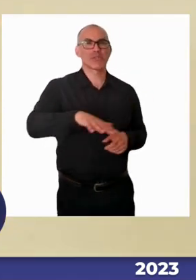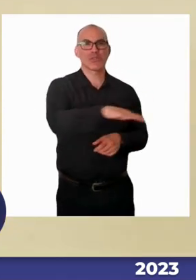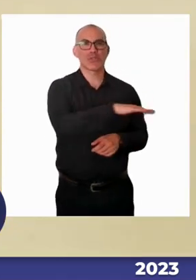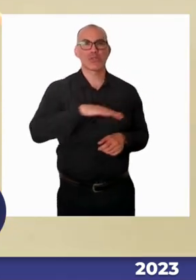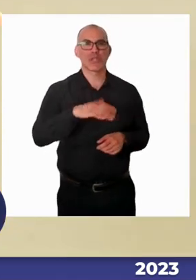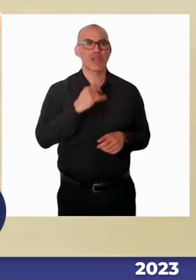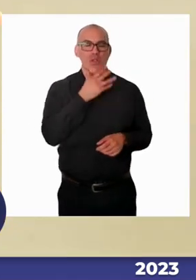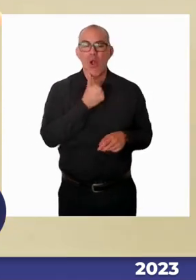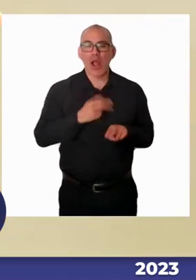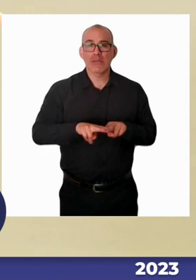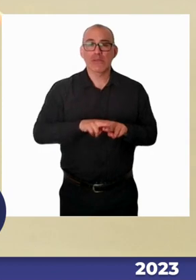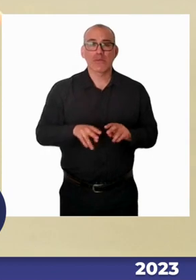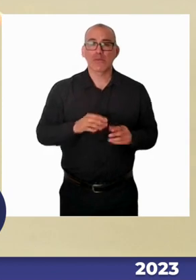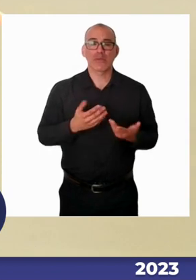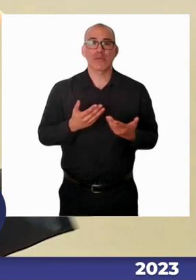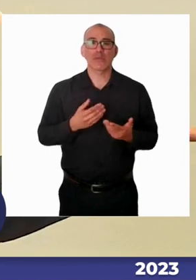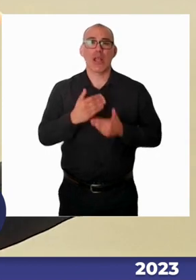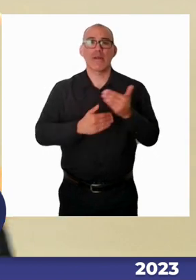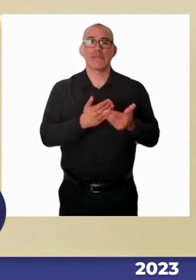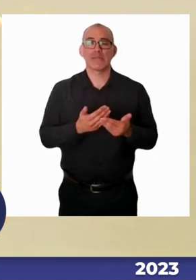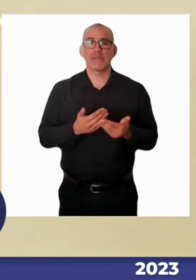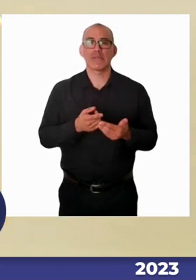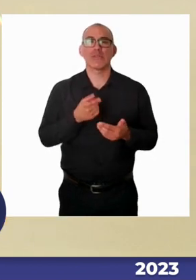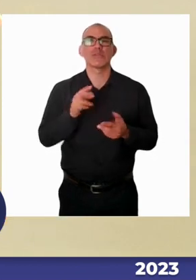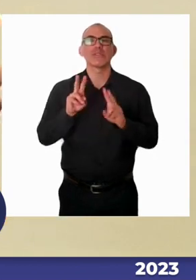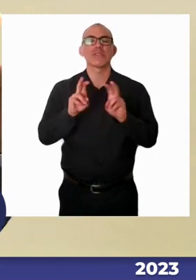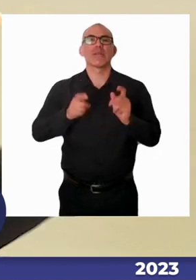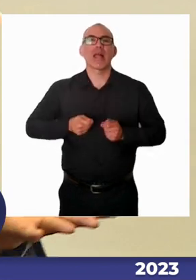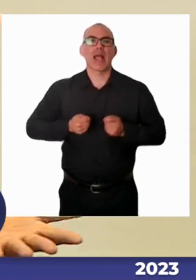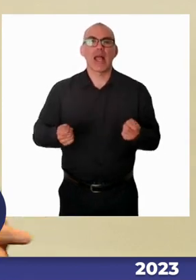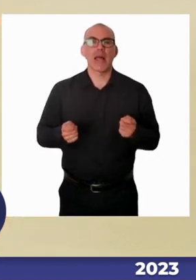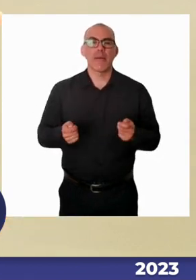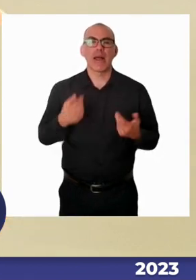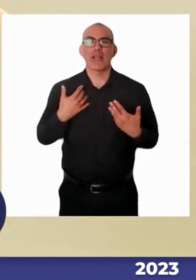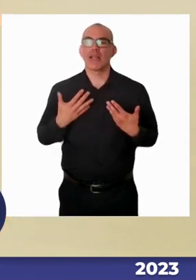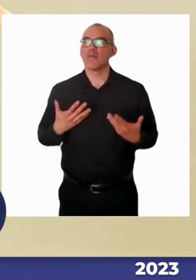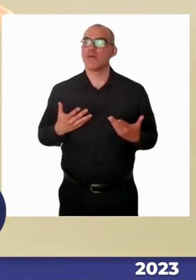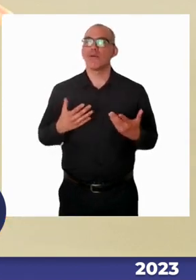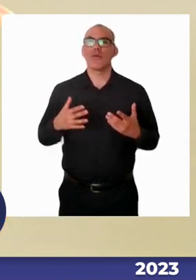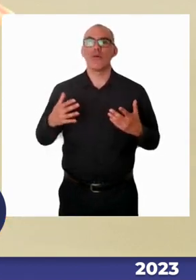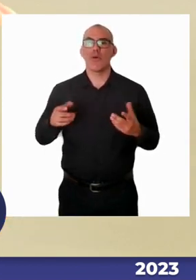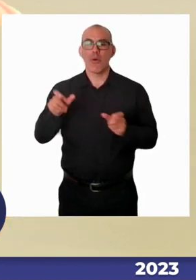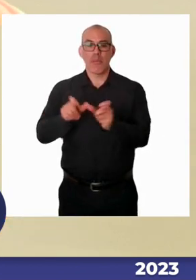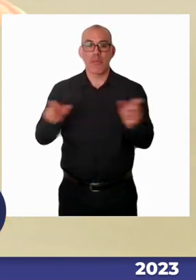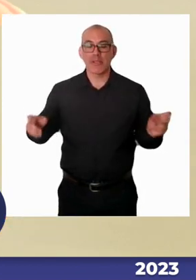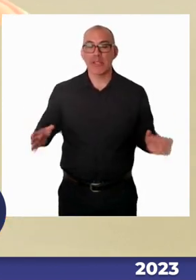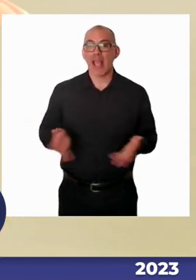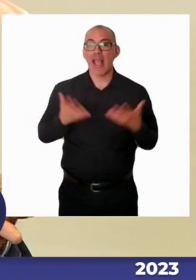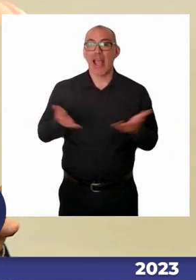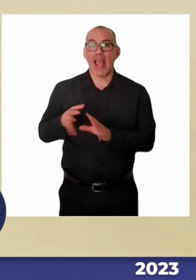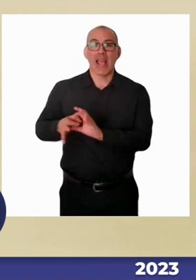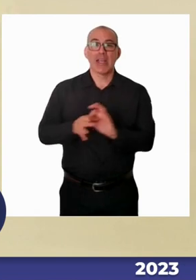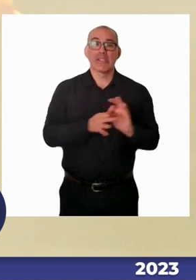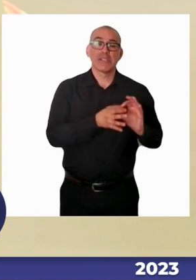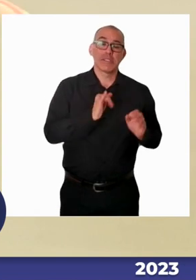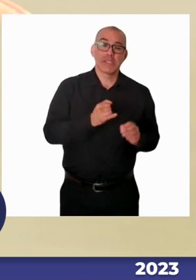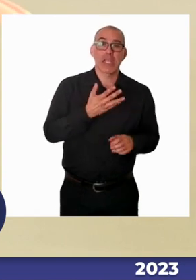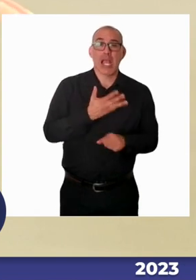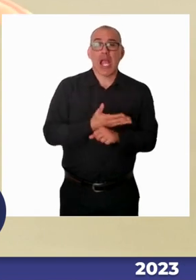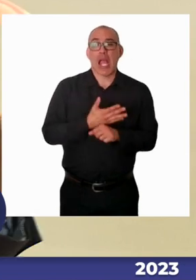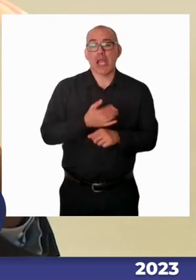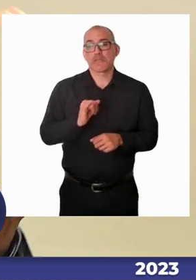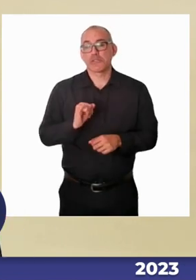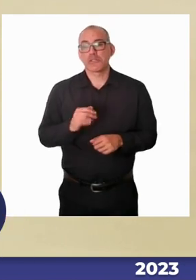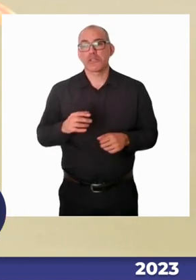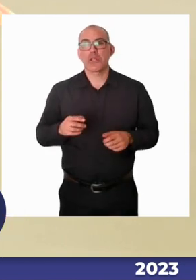por atender de aquí, como dice la norma, como dice la ley, como dice la constitución, como dicen todos los propósitos, que